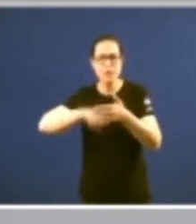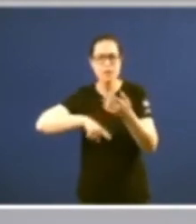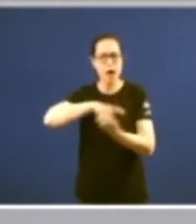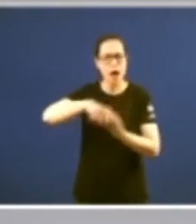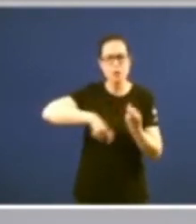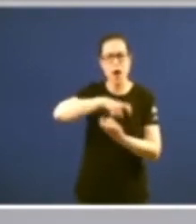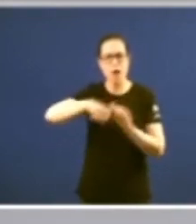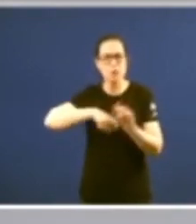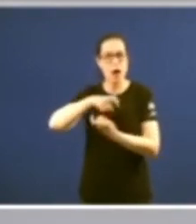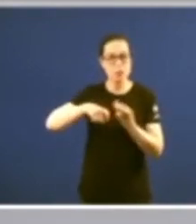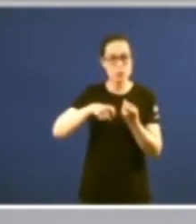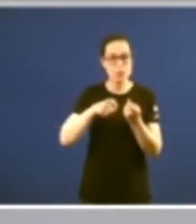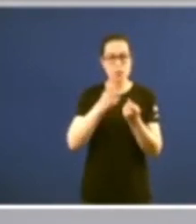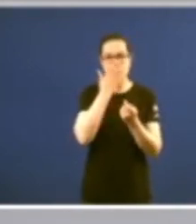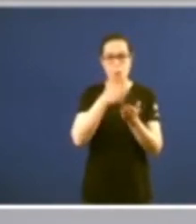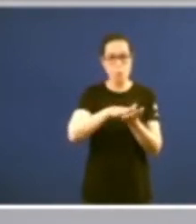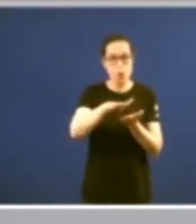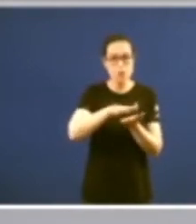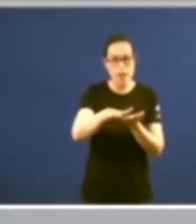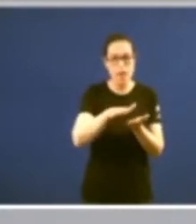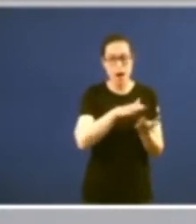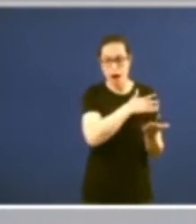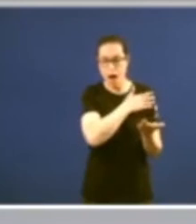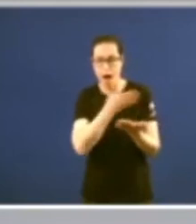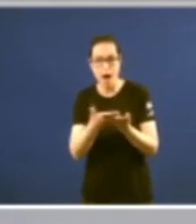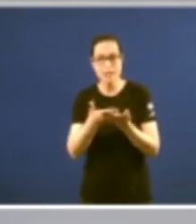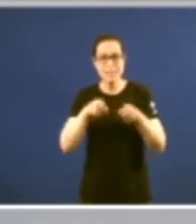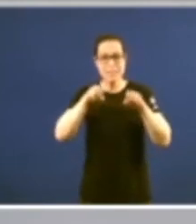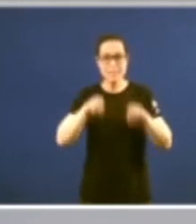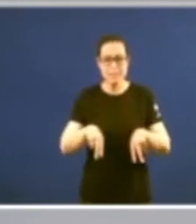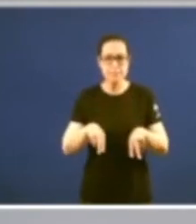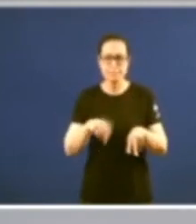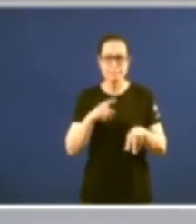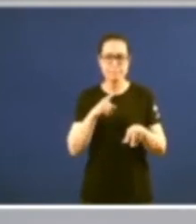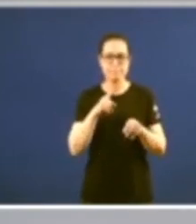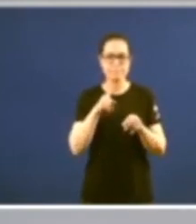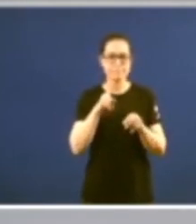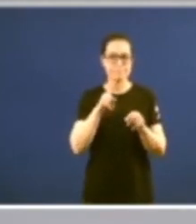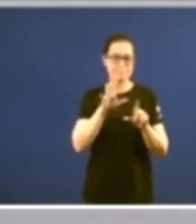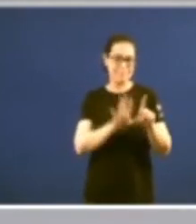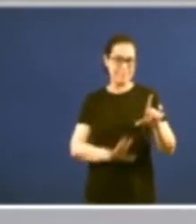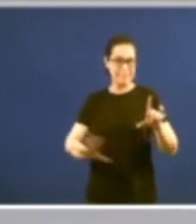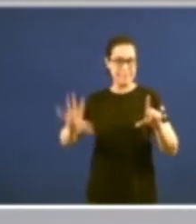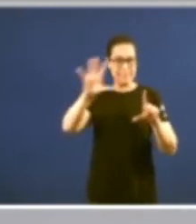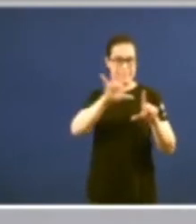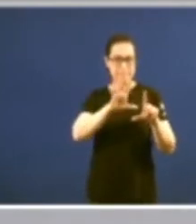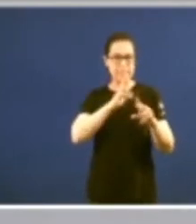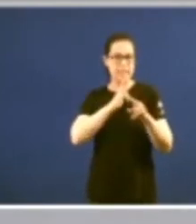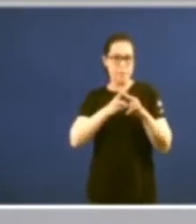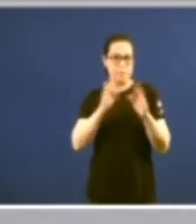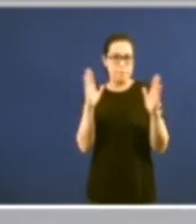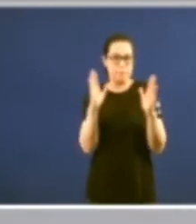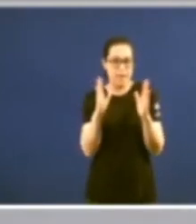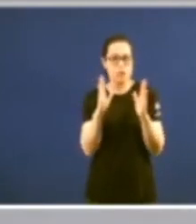anos veo a concretar exactamente un pobo pequeno en dimensión pero un pobo que sigue sendo